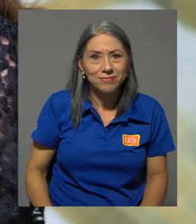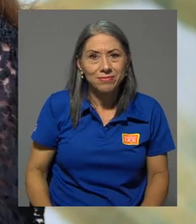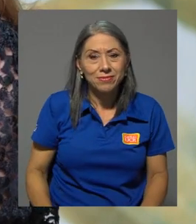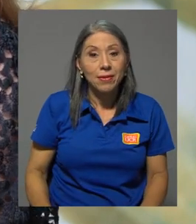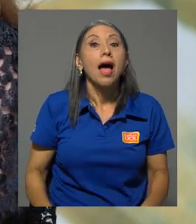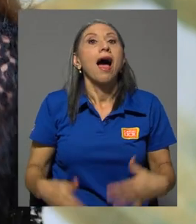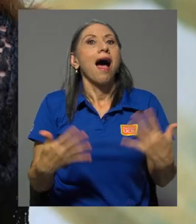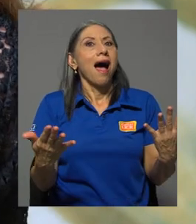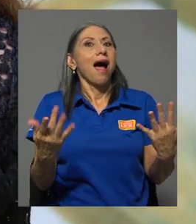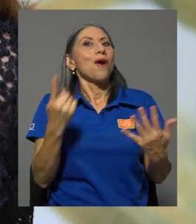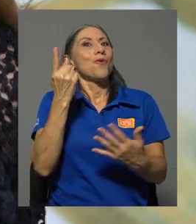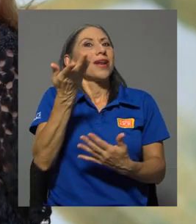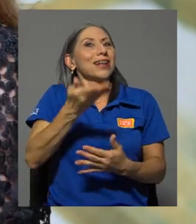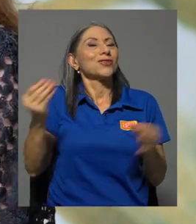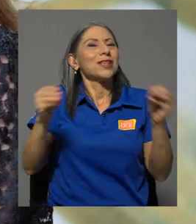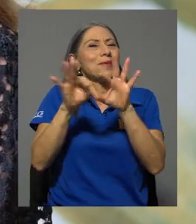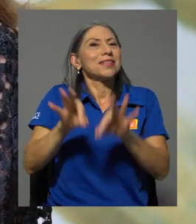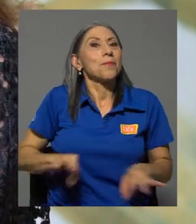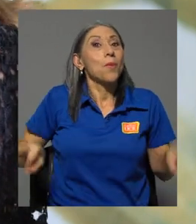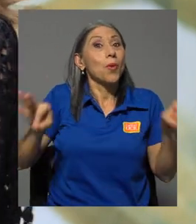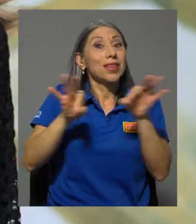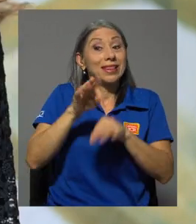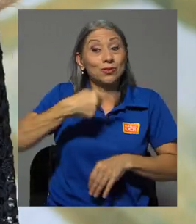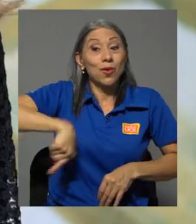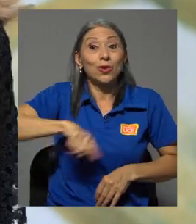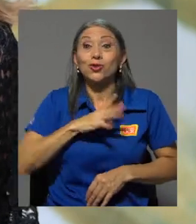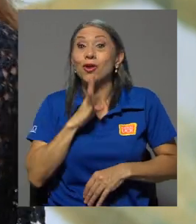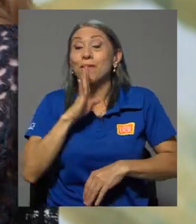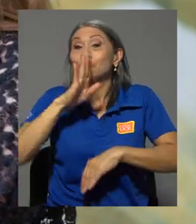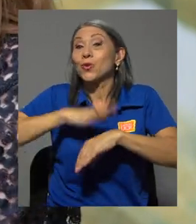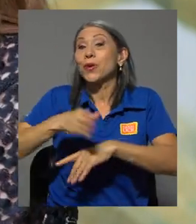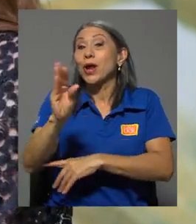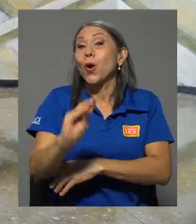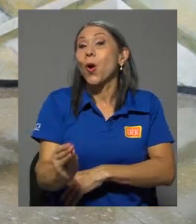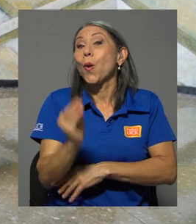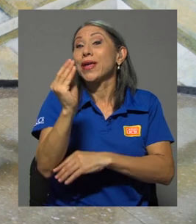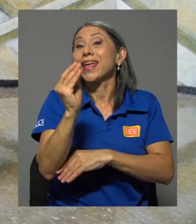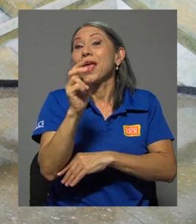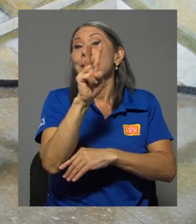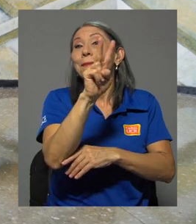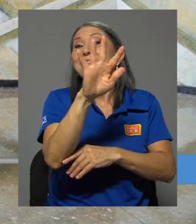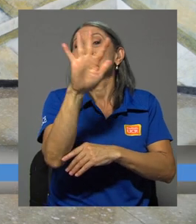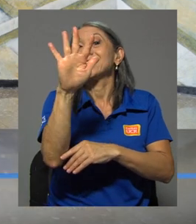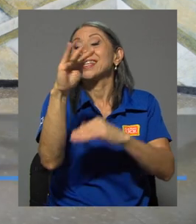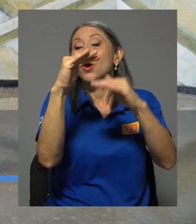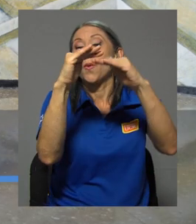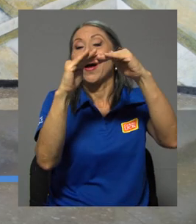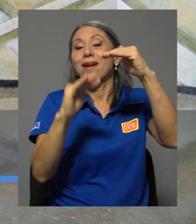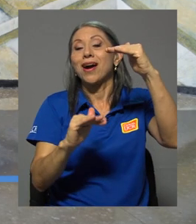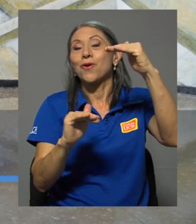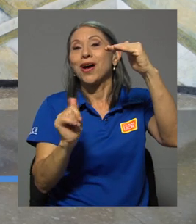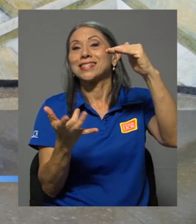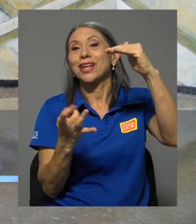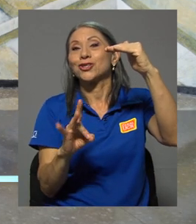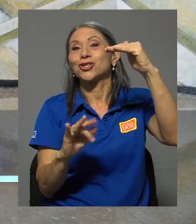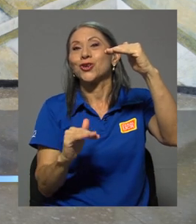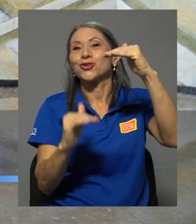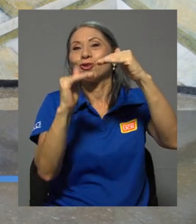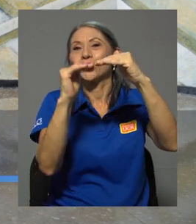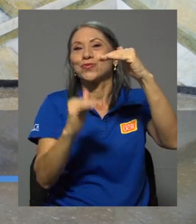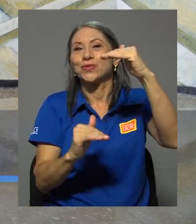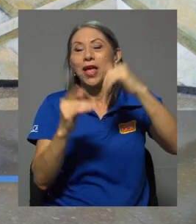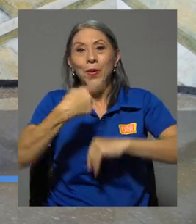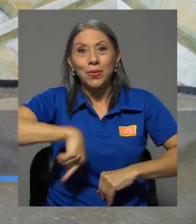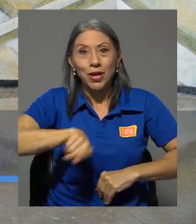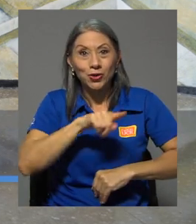oído socialmente cuando hablamos de la generación joven es 25 años para abajo, pero hasta los 18, porque nosotros preguntamos por